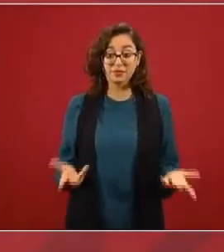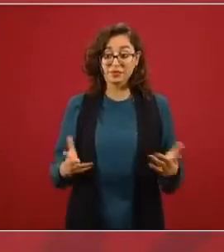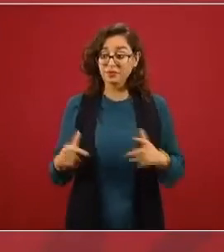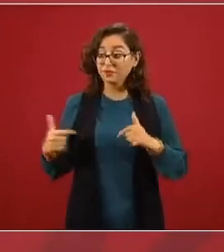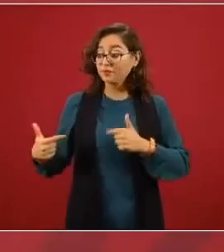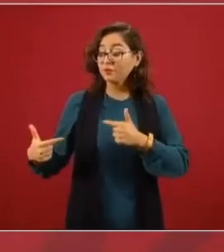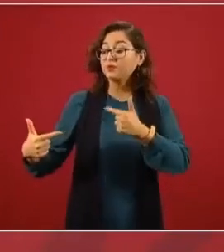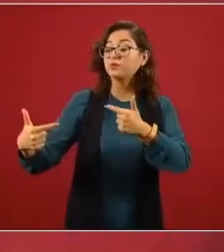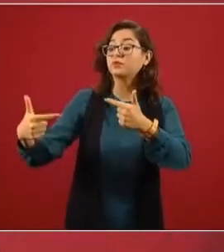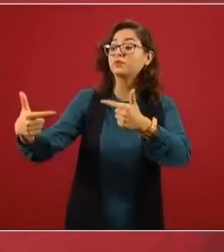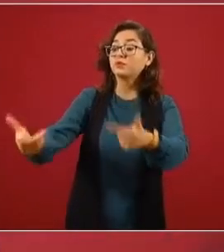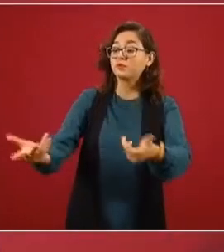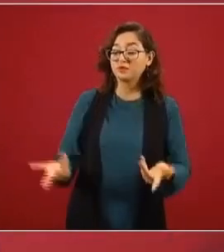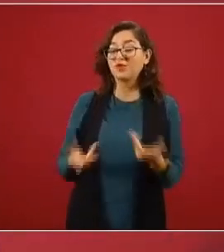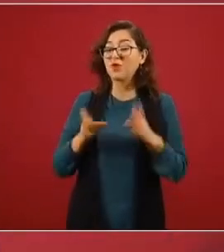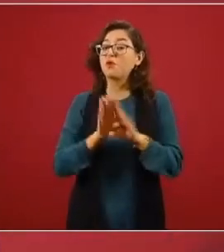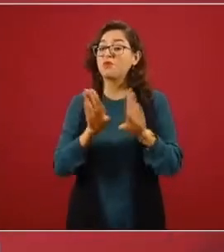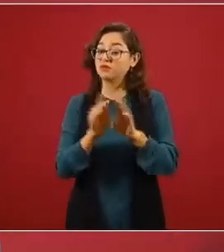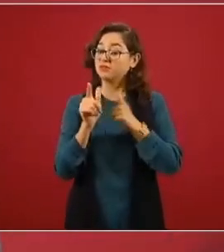generaciones?